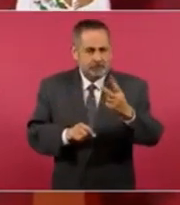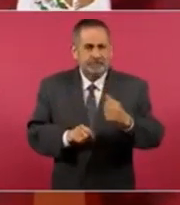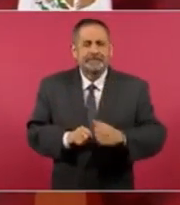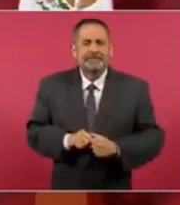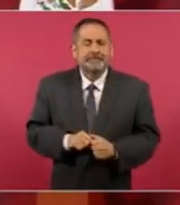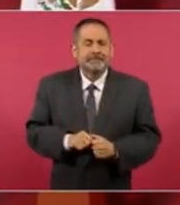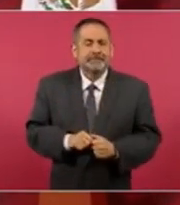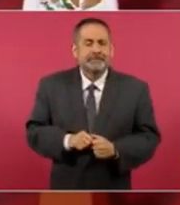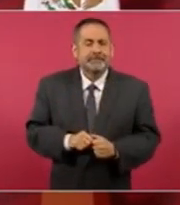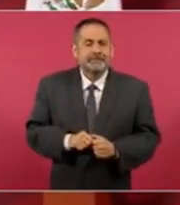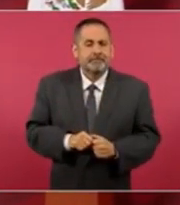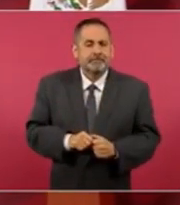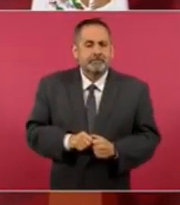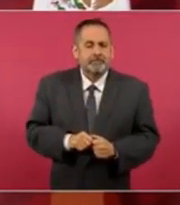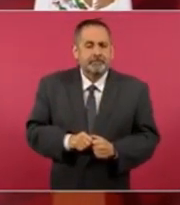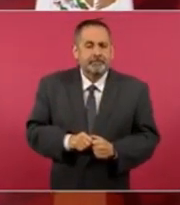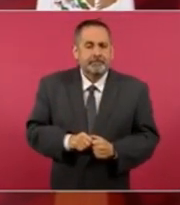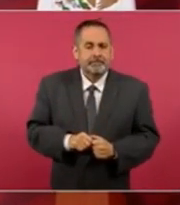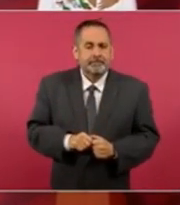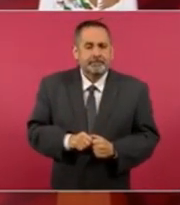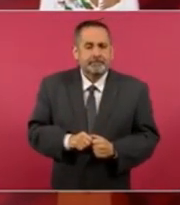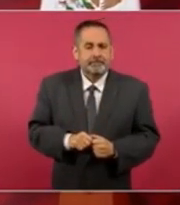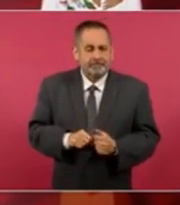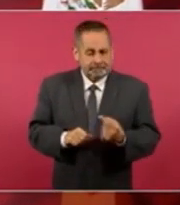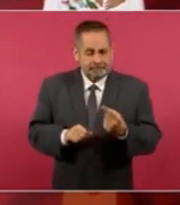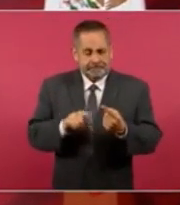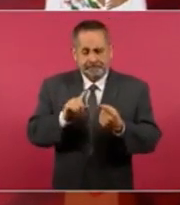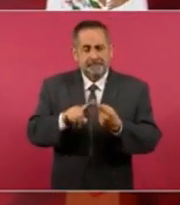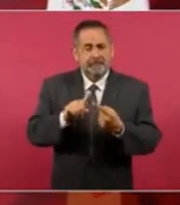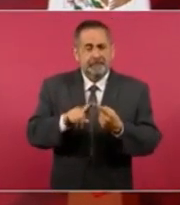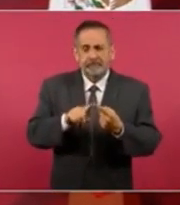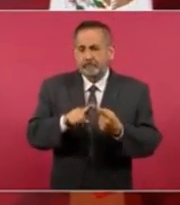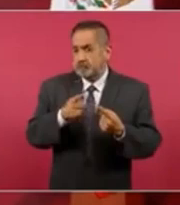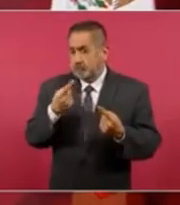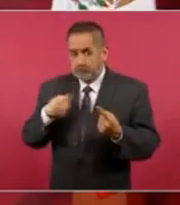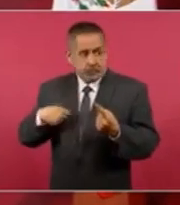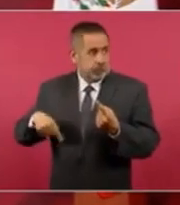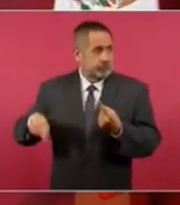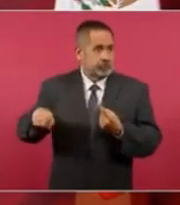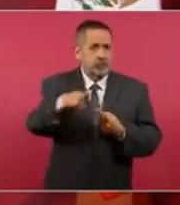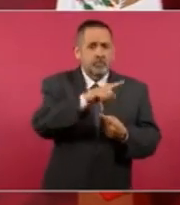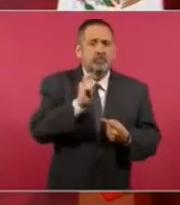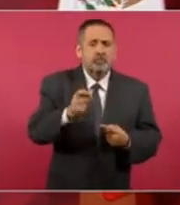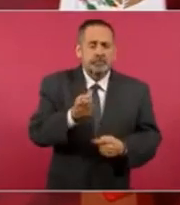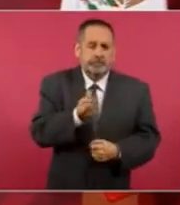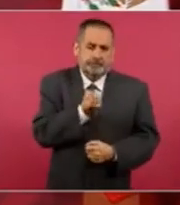tengamos salud